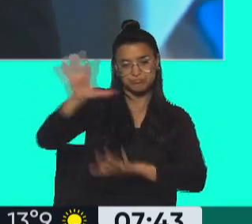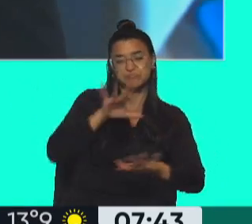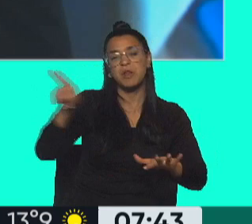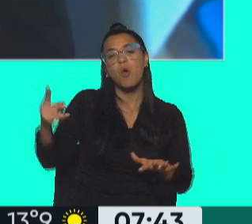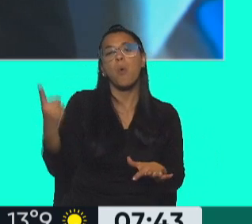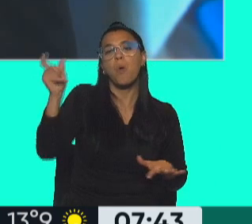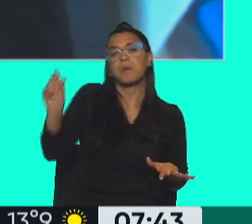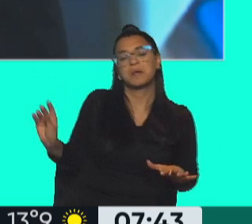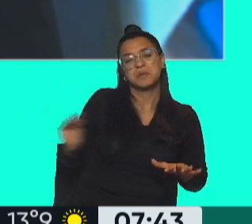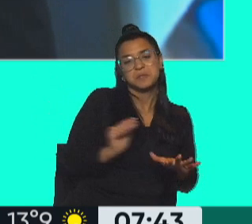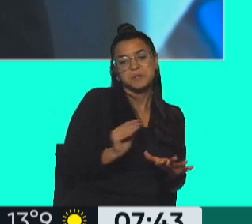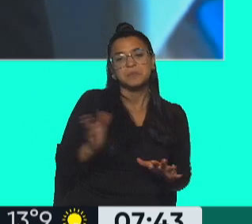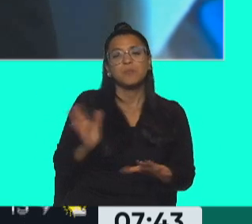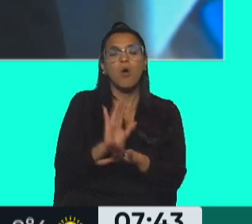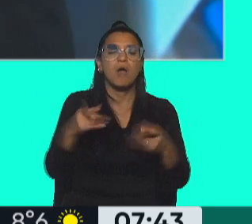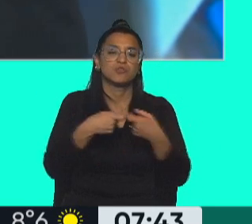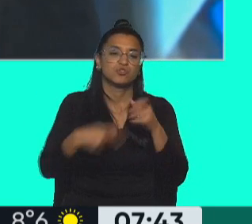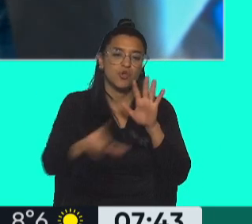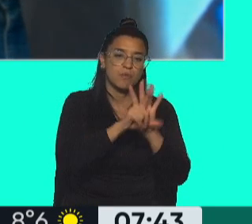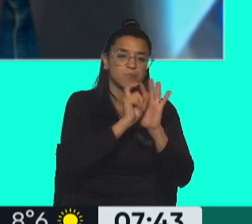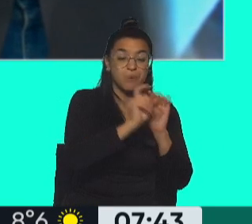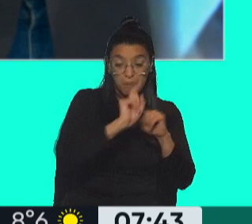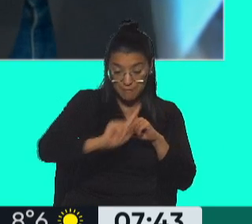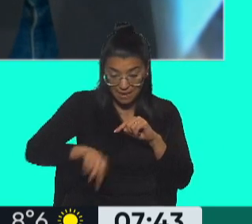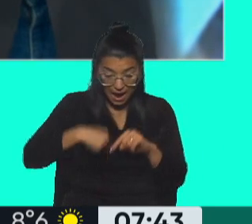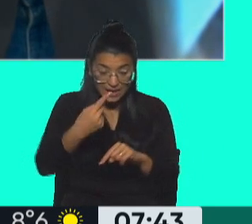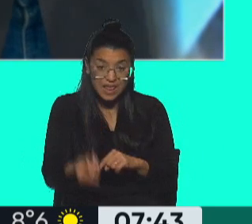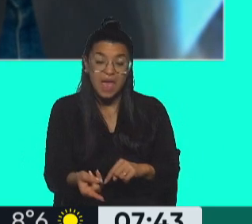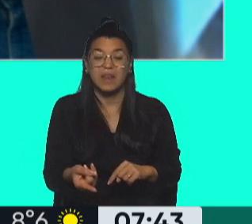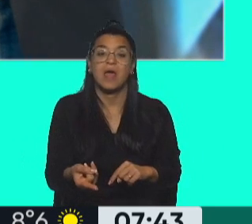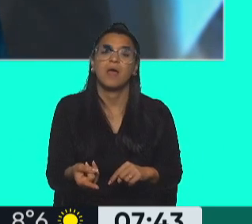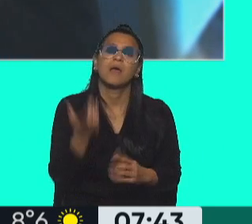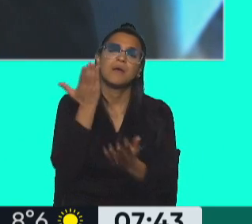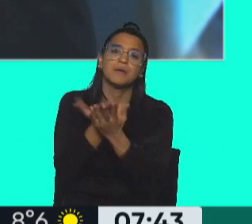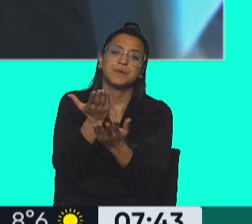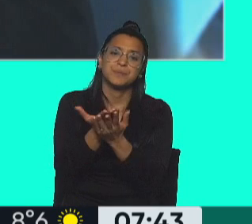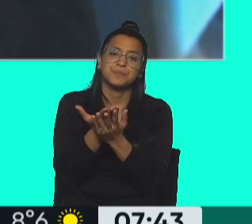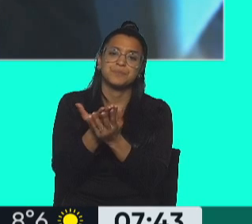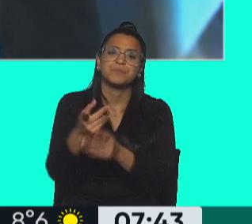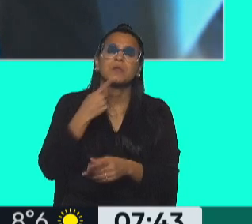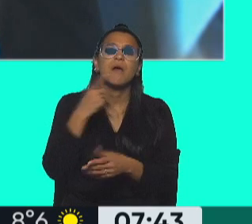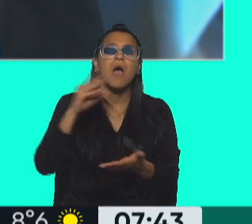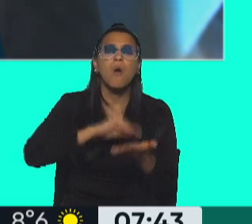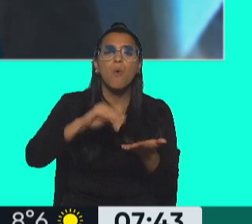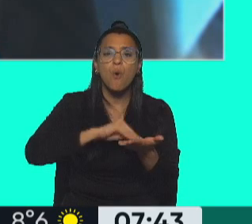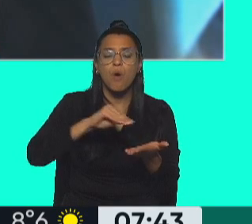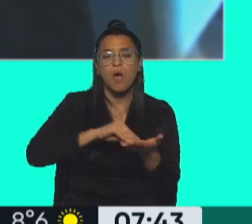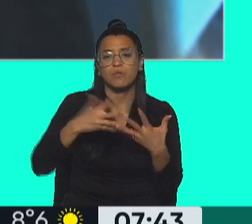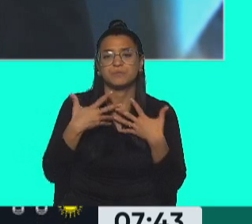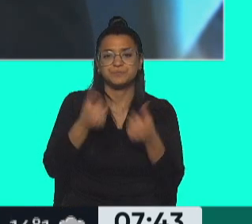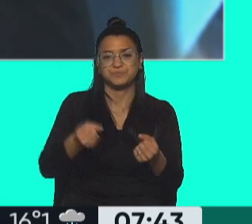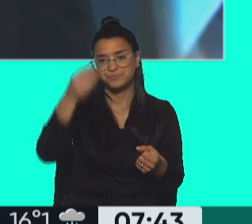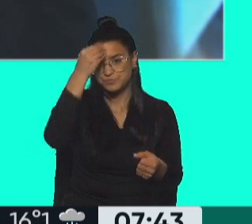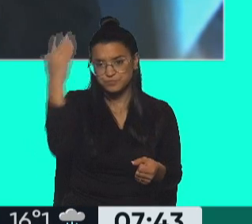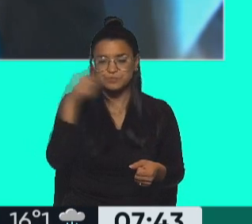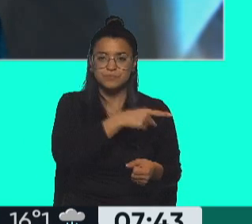que lo miran como una asociación ilícita. Mañana va a apelar el abogado, el defensor oficial